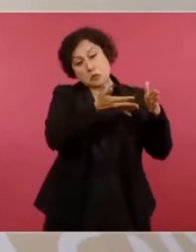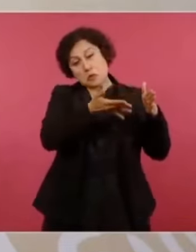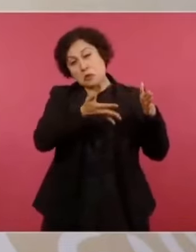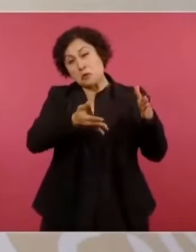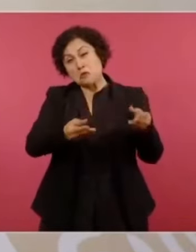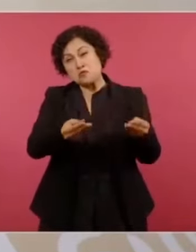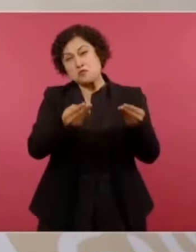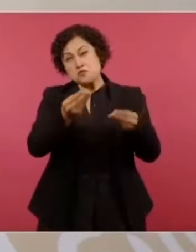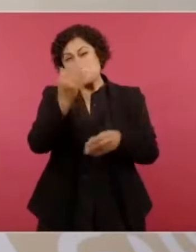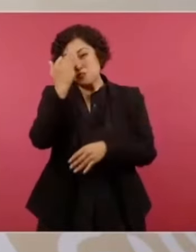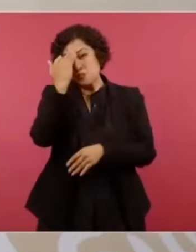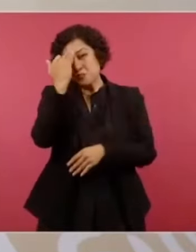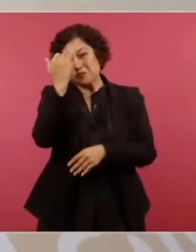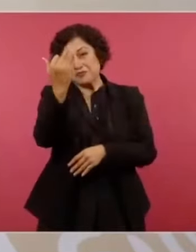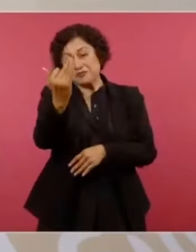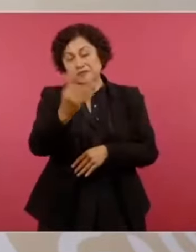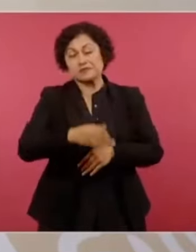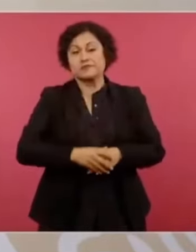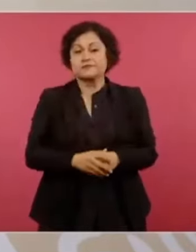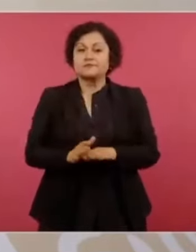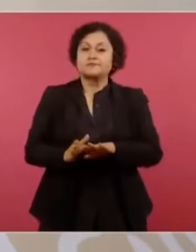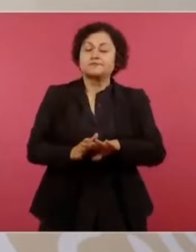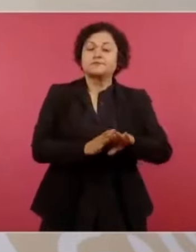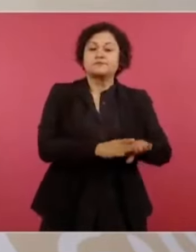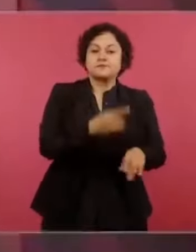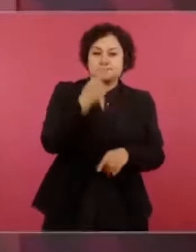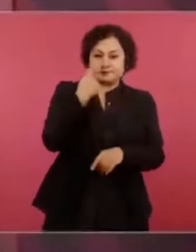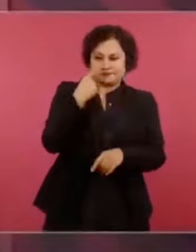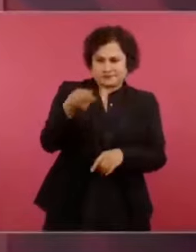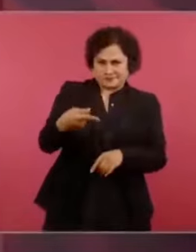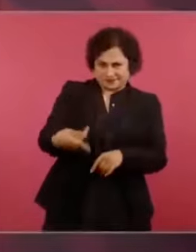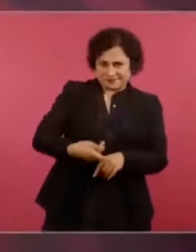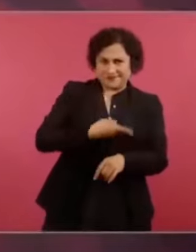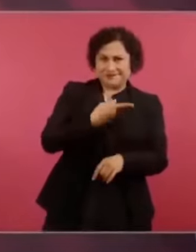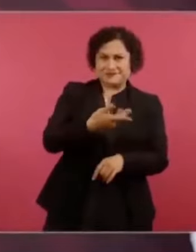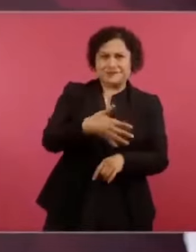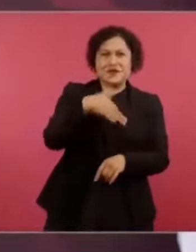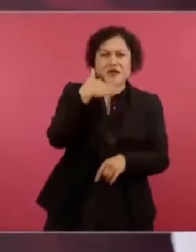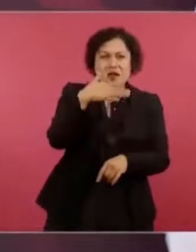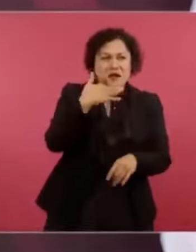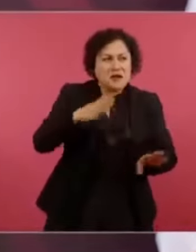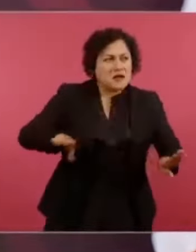Lo de la corrupción igual.